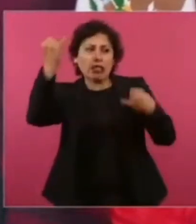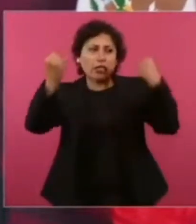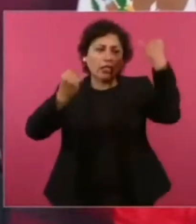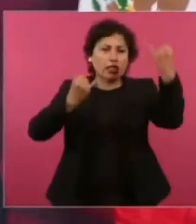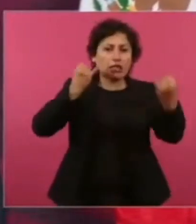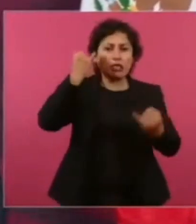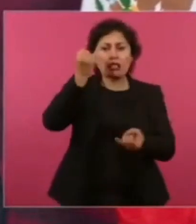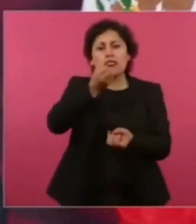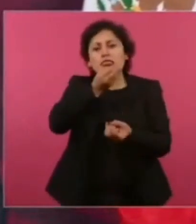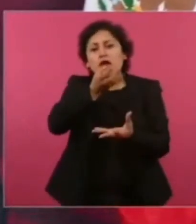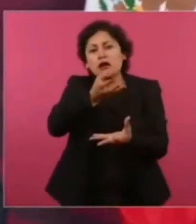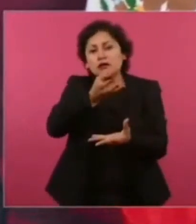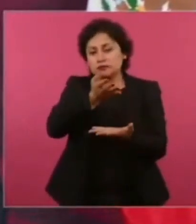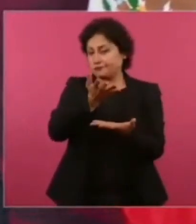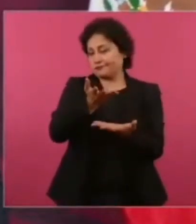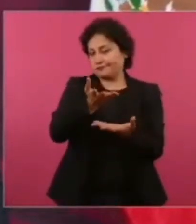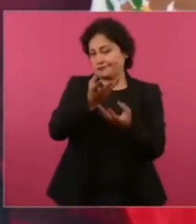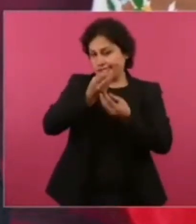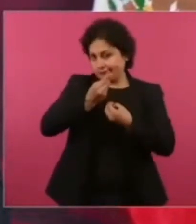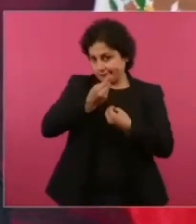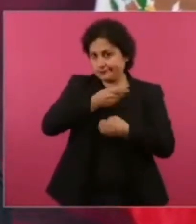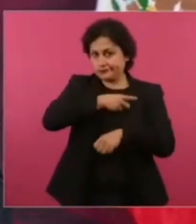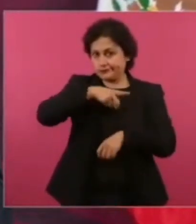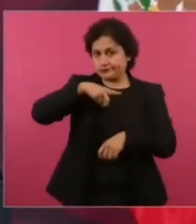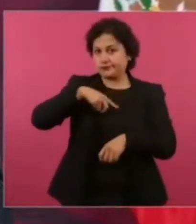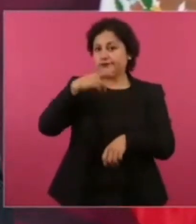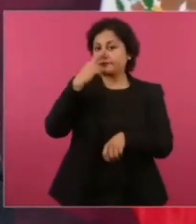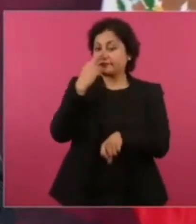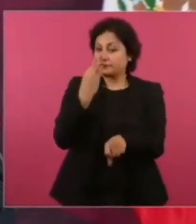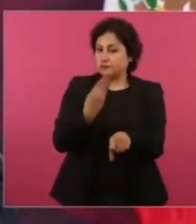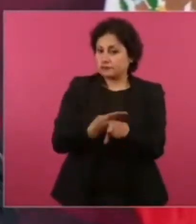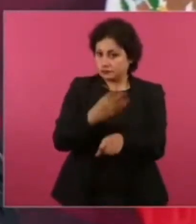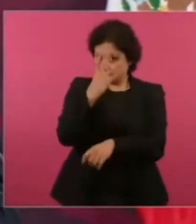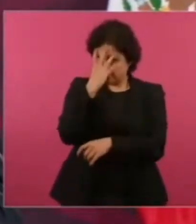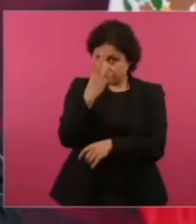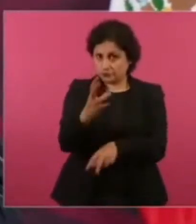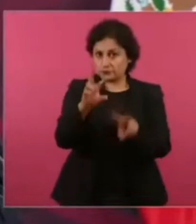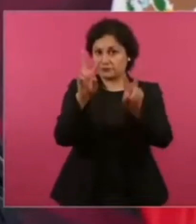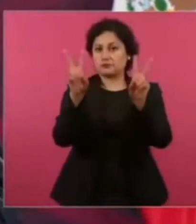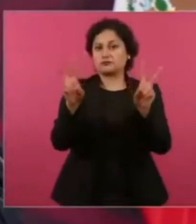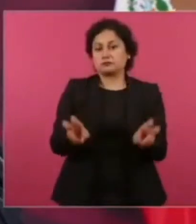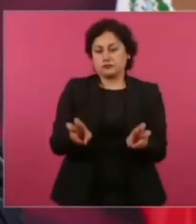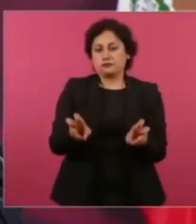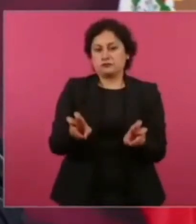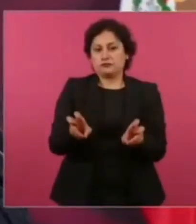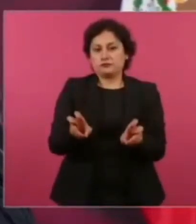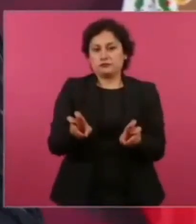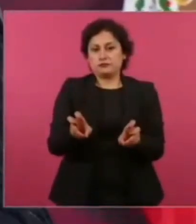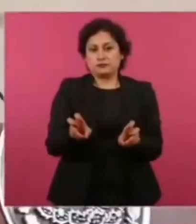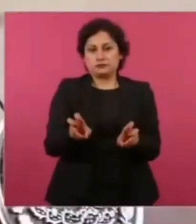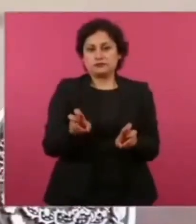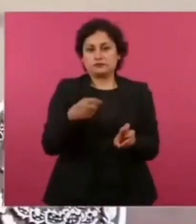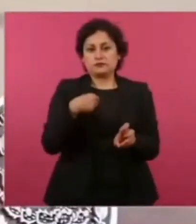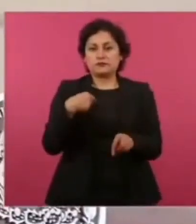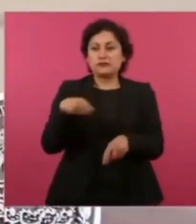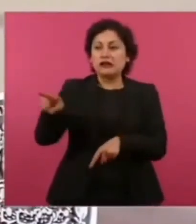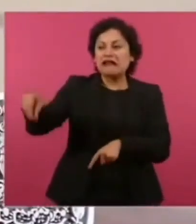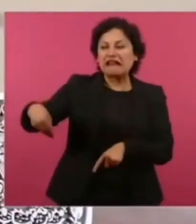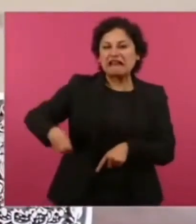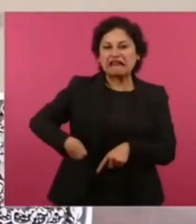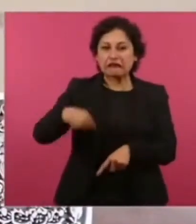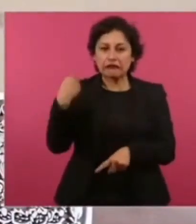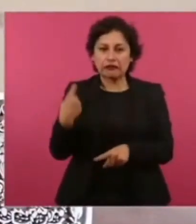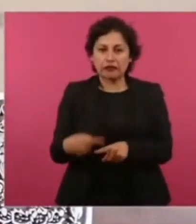Entonces hay que actuar con mucha responsabilidad, con mucha seriedad. No culpar a la ligera a nadie,